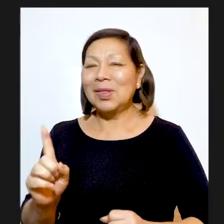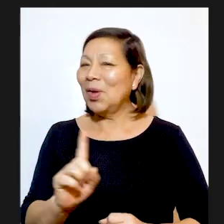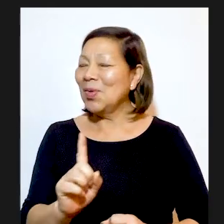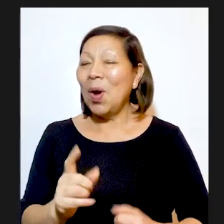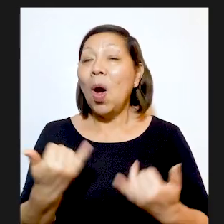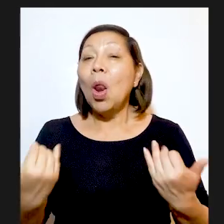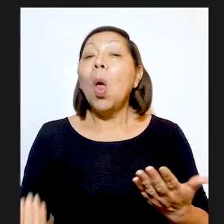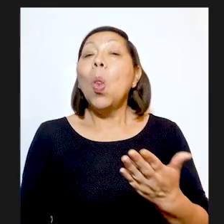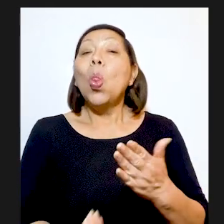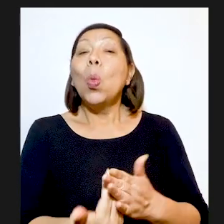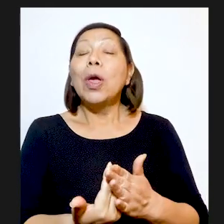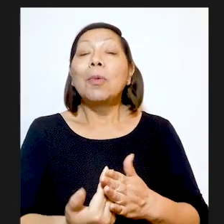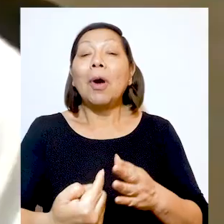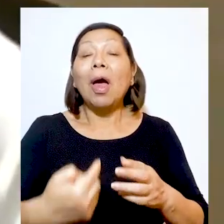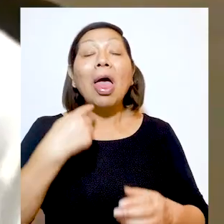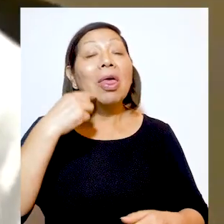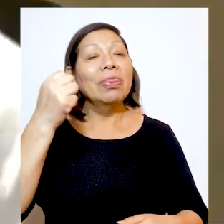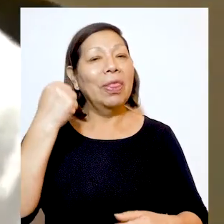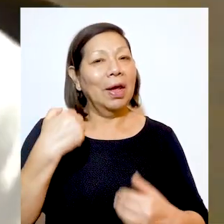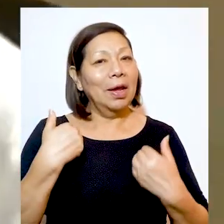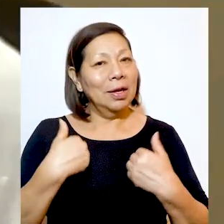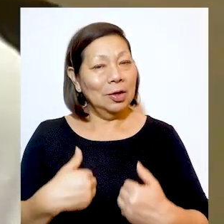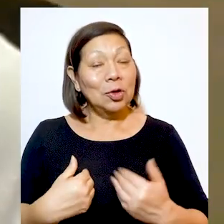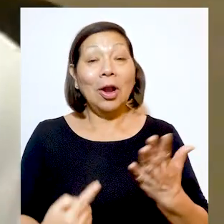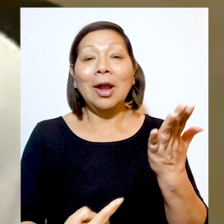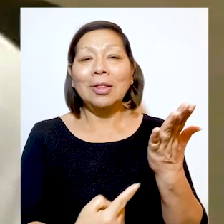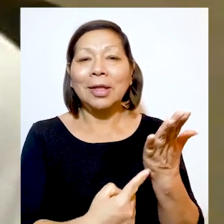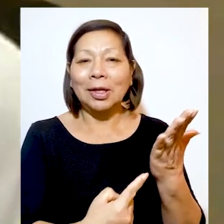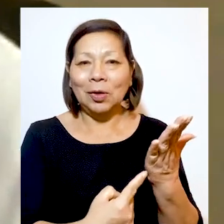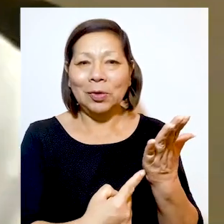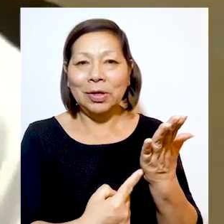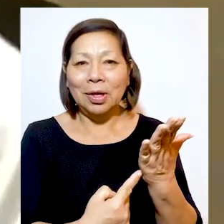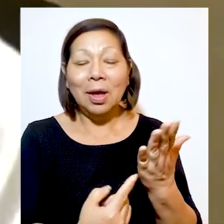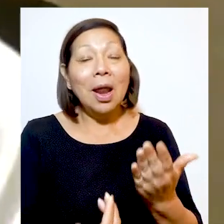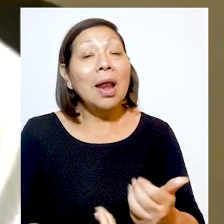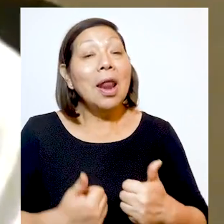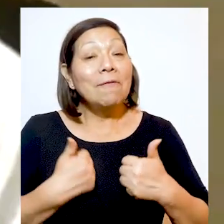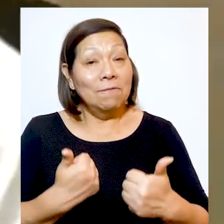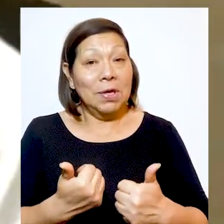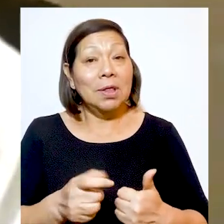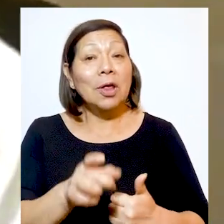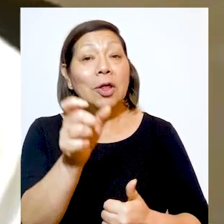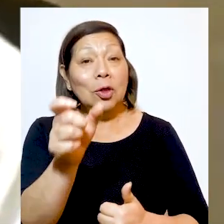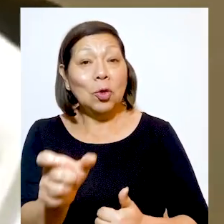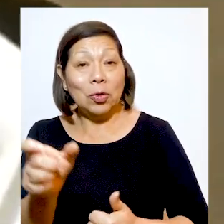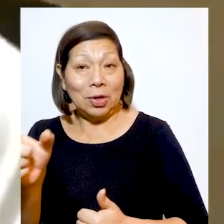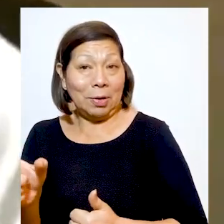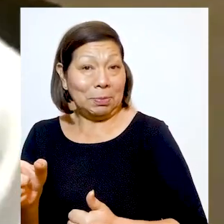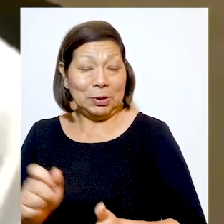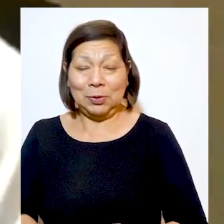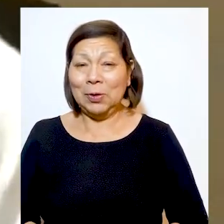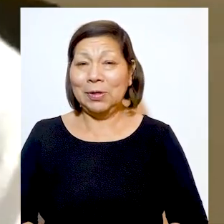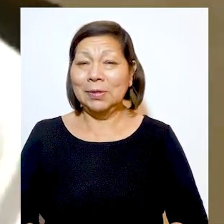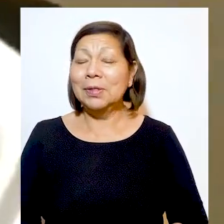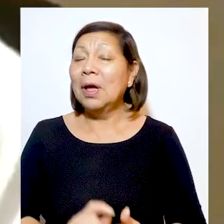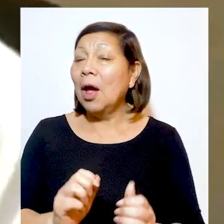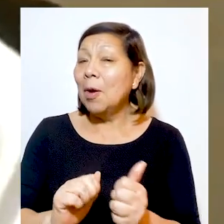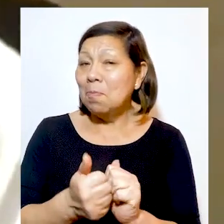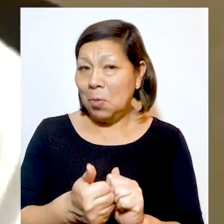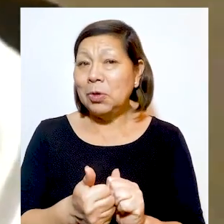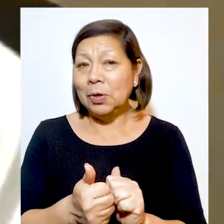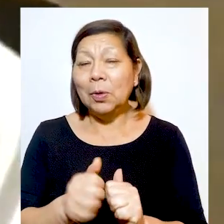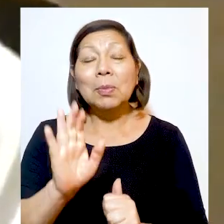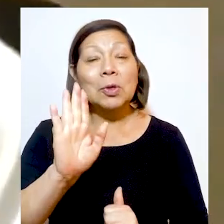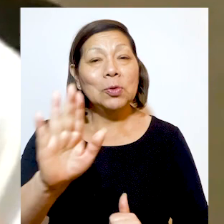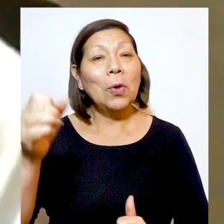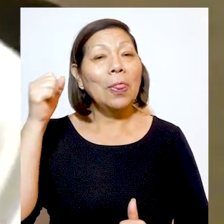porque hay nuevos derechos. La tecnología modificó la vida cotidiana de los seres humanos y modifica